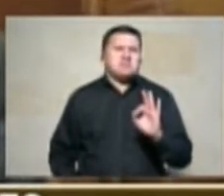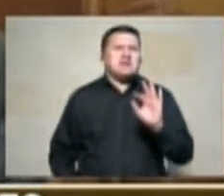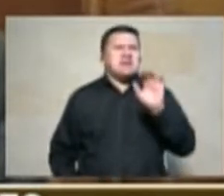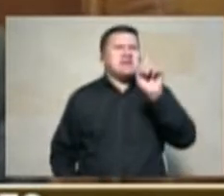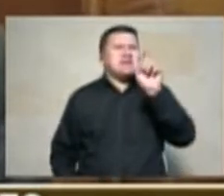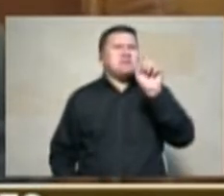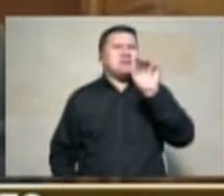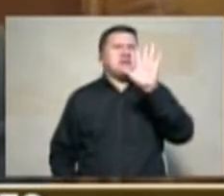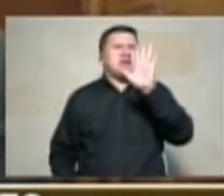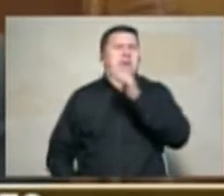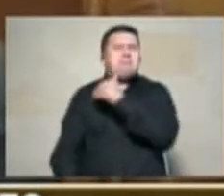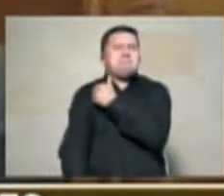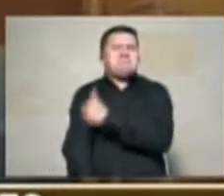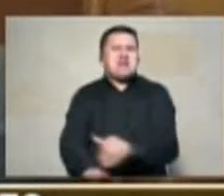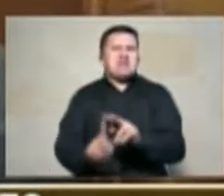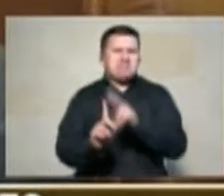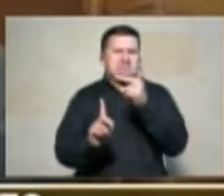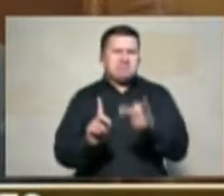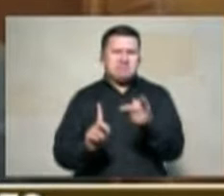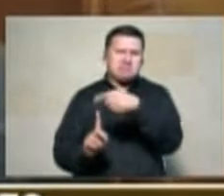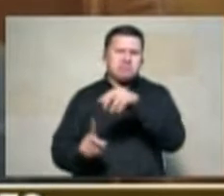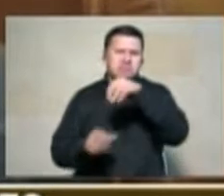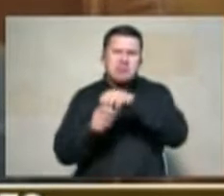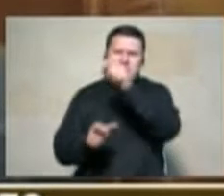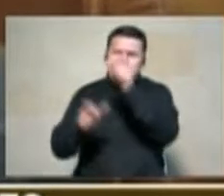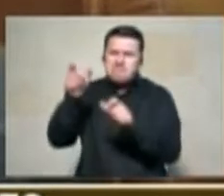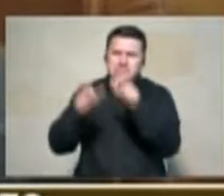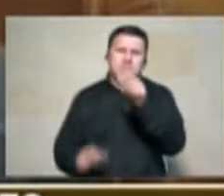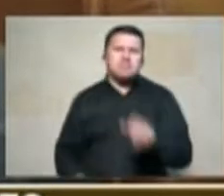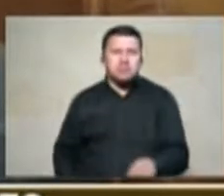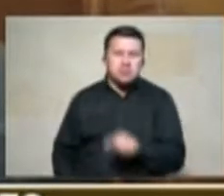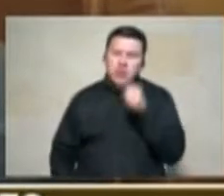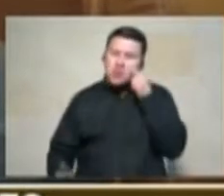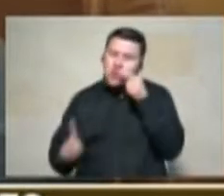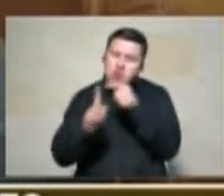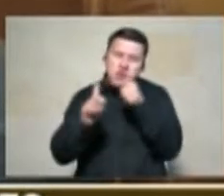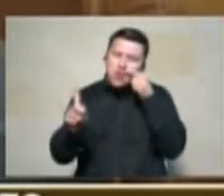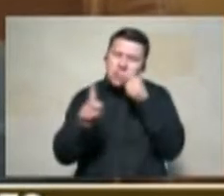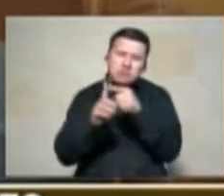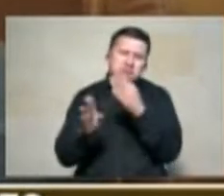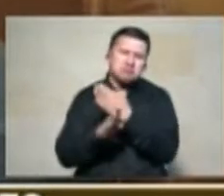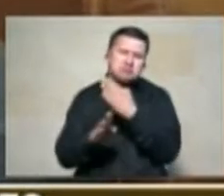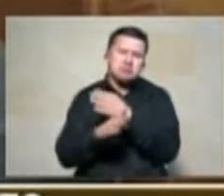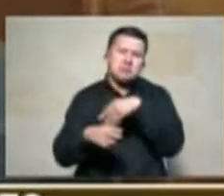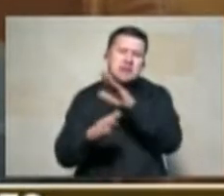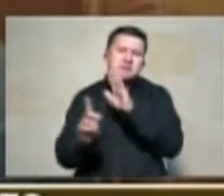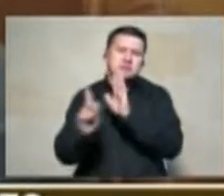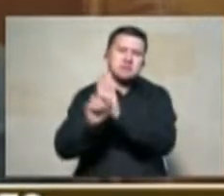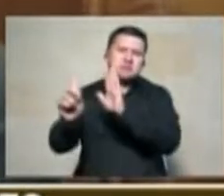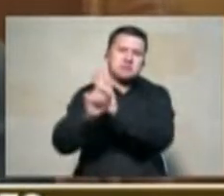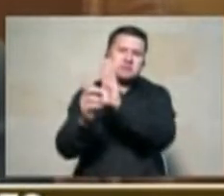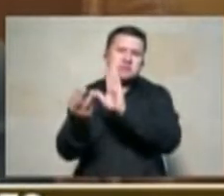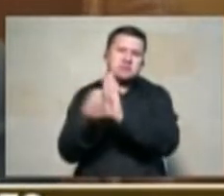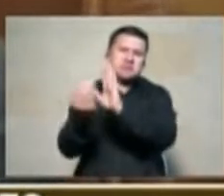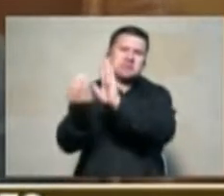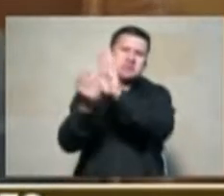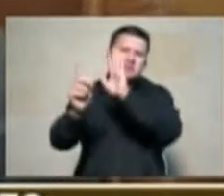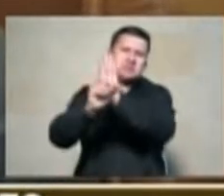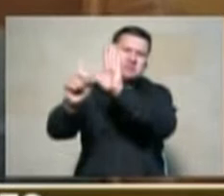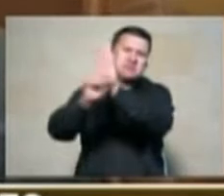.5 millones de personas fueron objeto de desplazamientos forzados